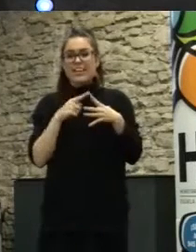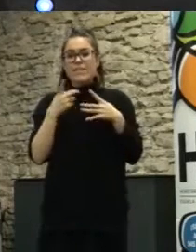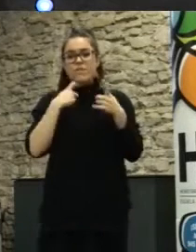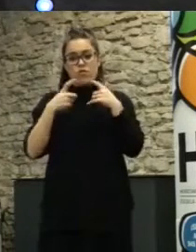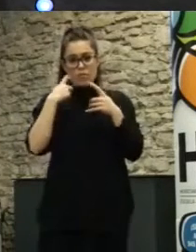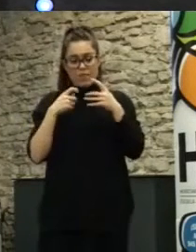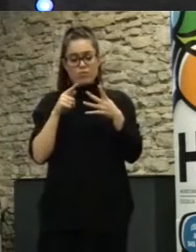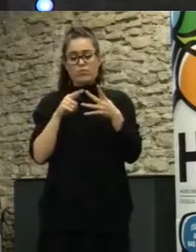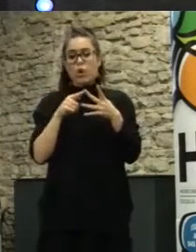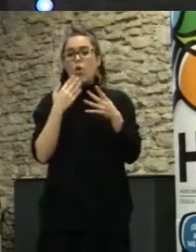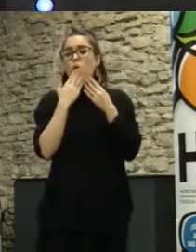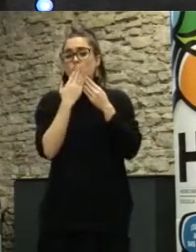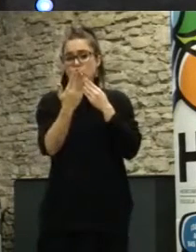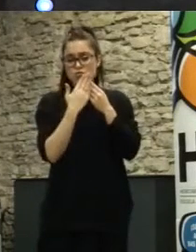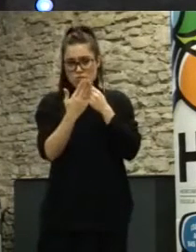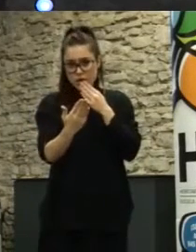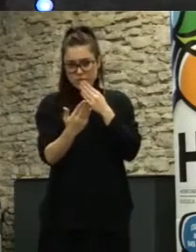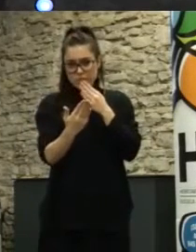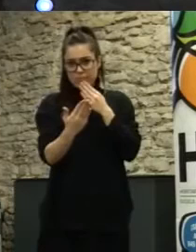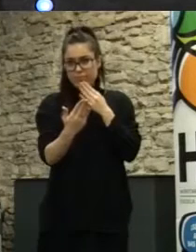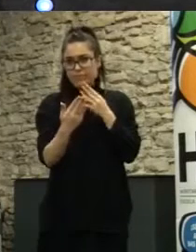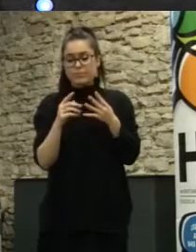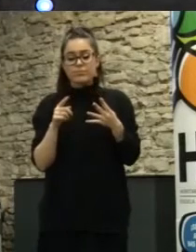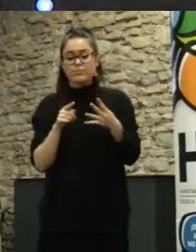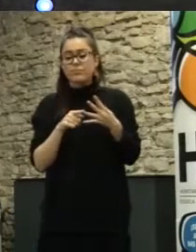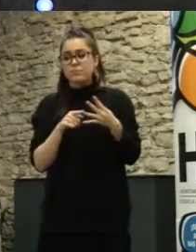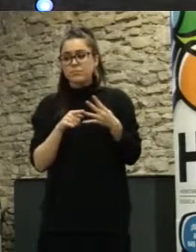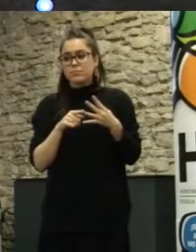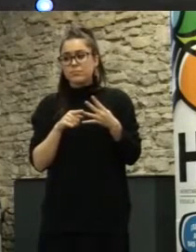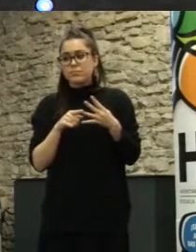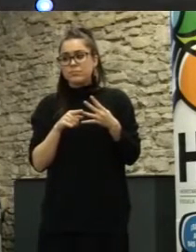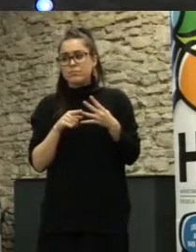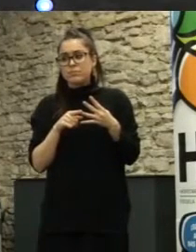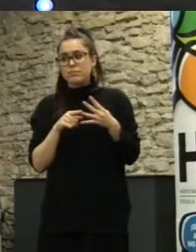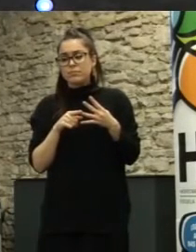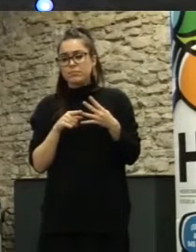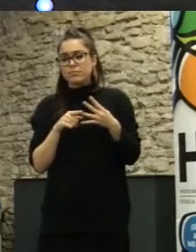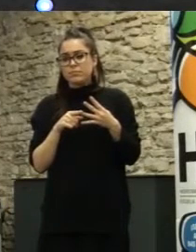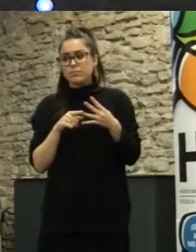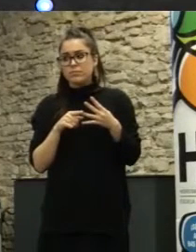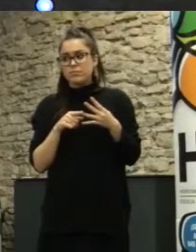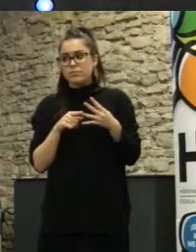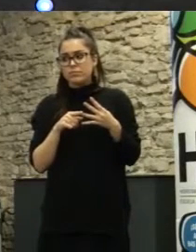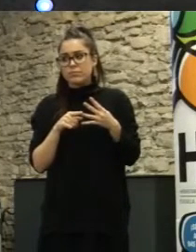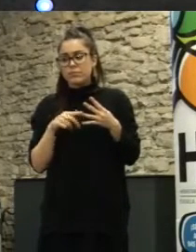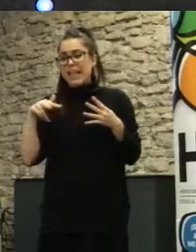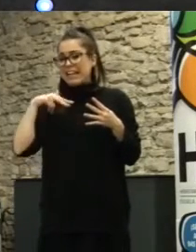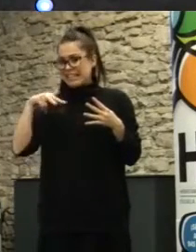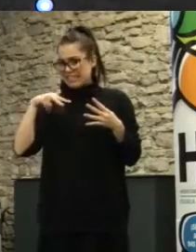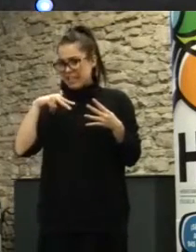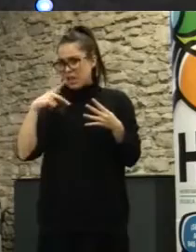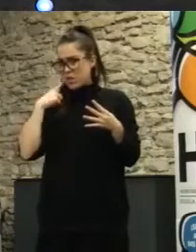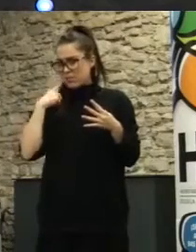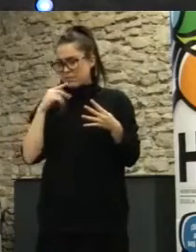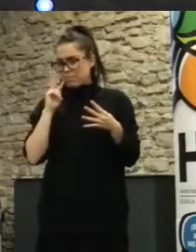un nivel de consulta, un nivel, vamos a ponerlo en castellano, que se ve más